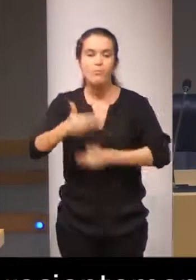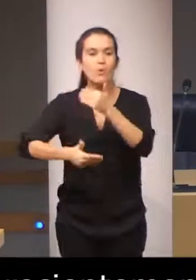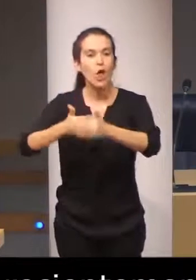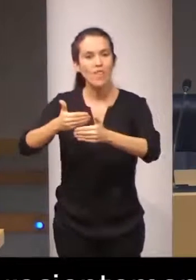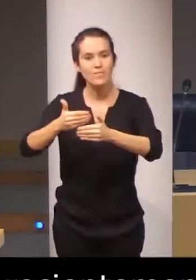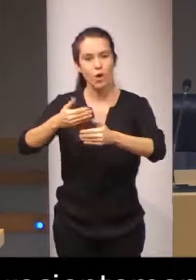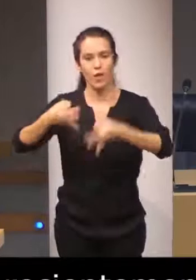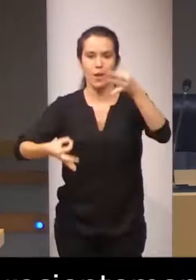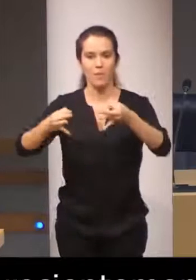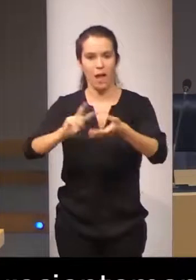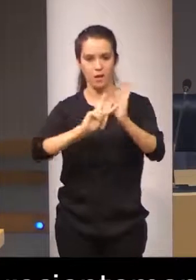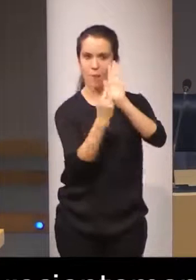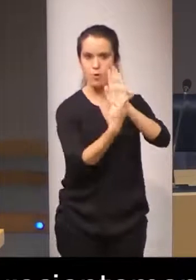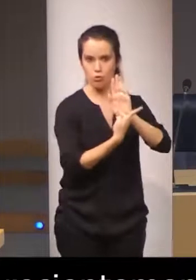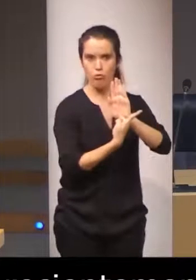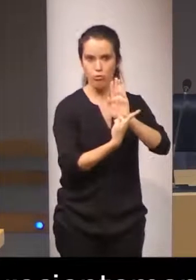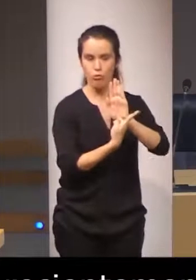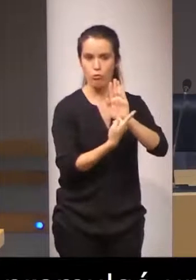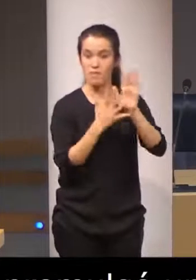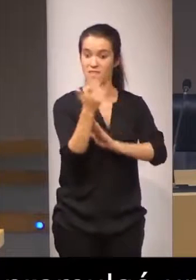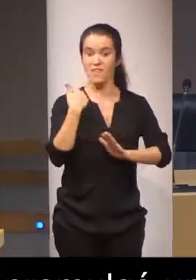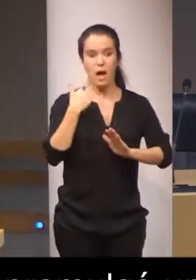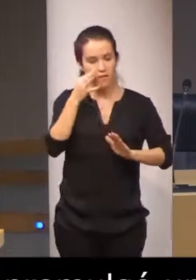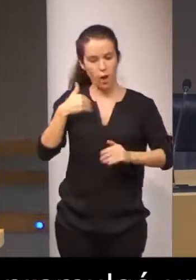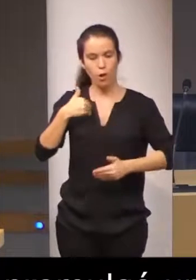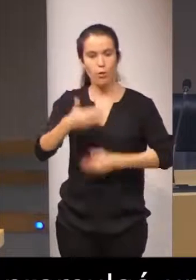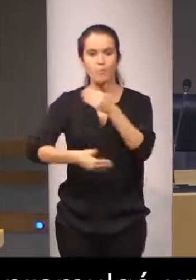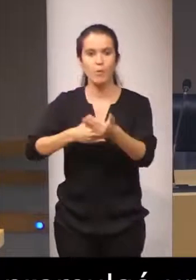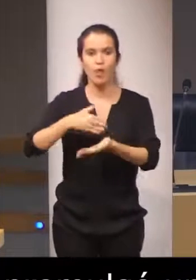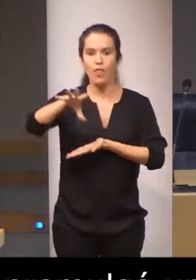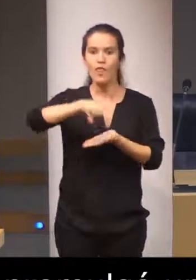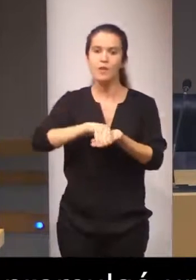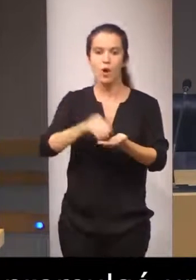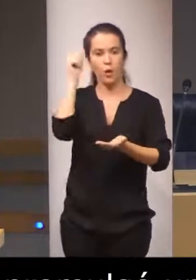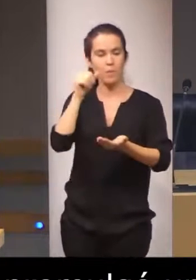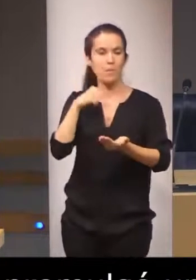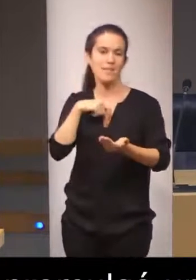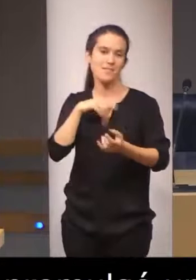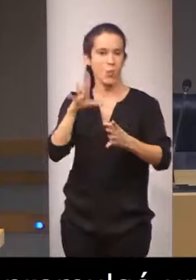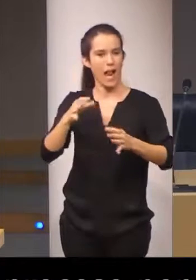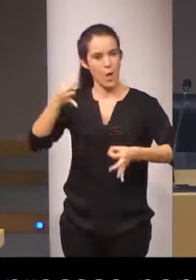y por lo tanto se adopta el procedimiento del juicio oral norteamericano